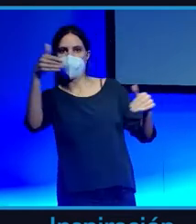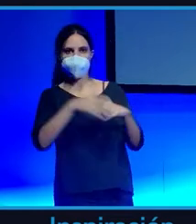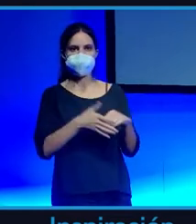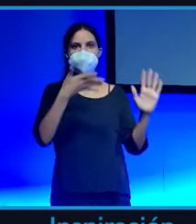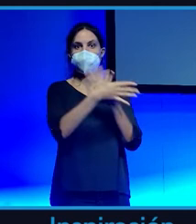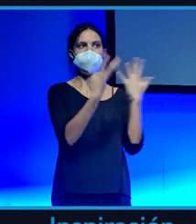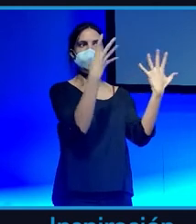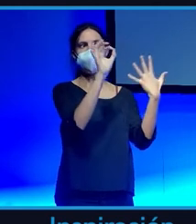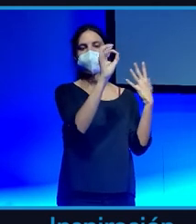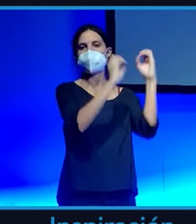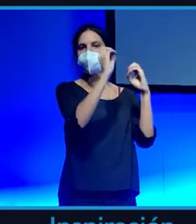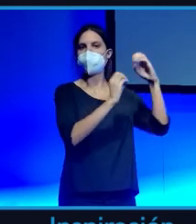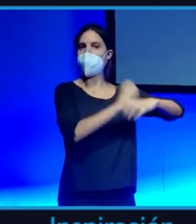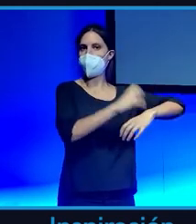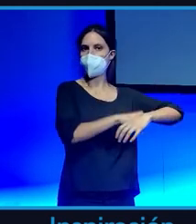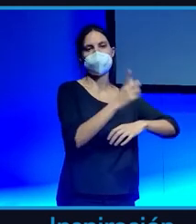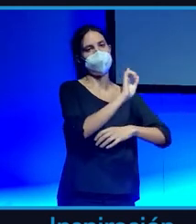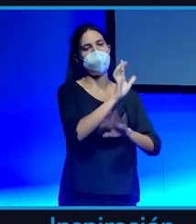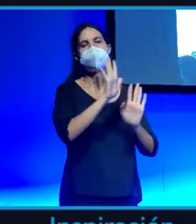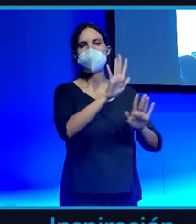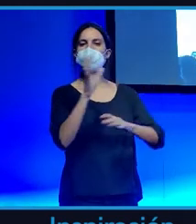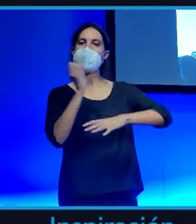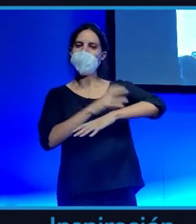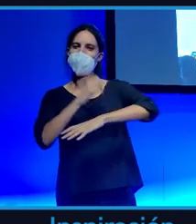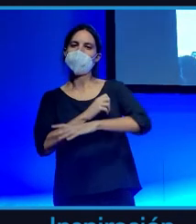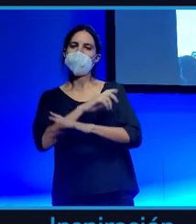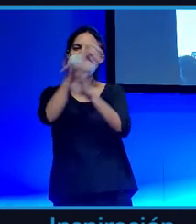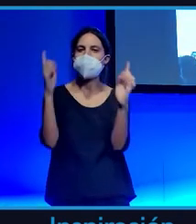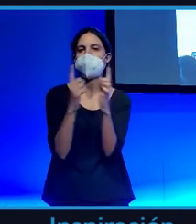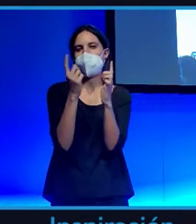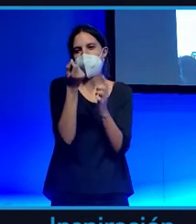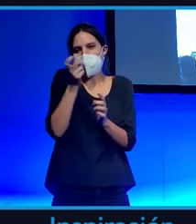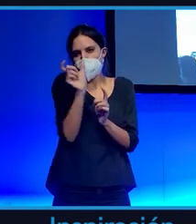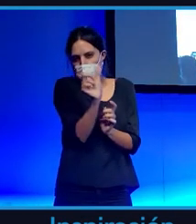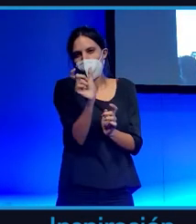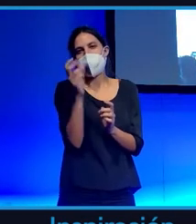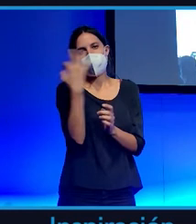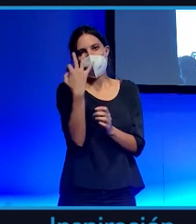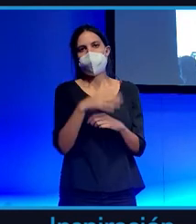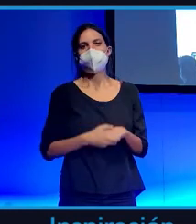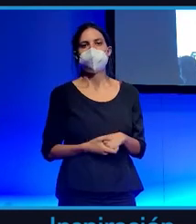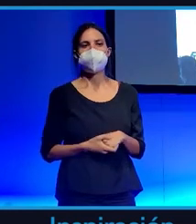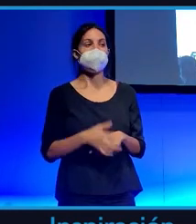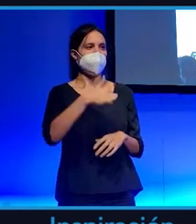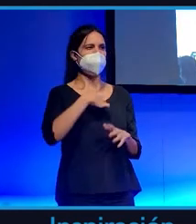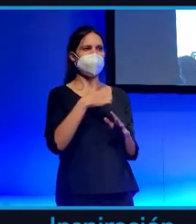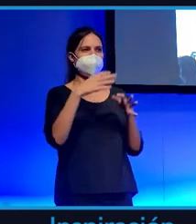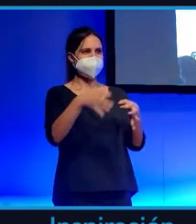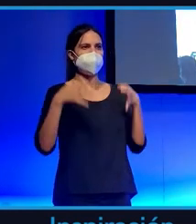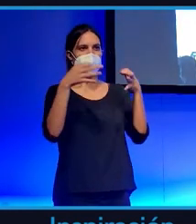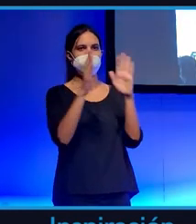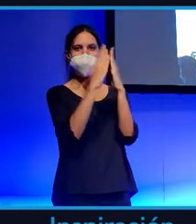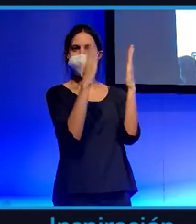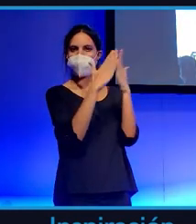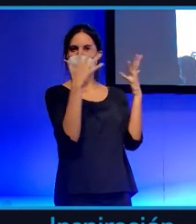ahorros, pero aunque sea un pequeño porcentaje de tu cartera, yo creo que tendría que estar en bitcoin. Hay un libro que recomiendo mucho a mucha